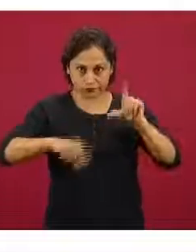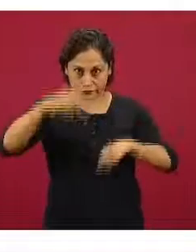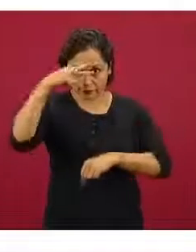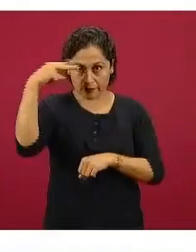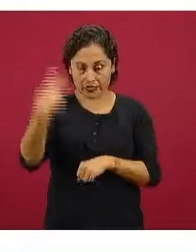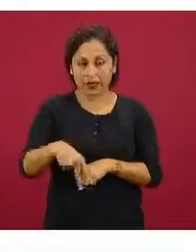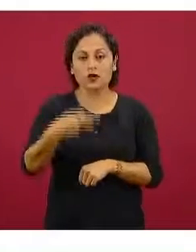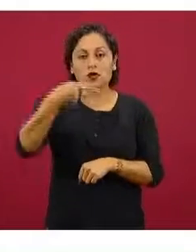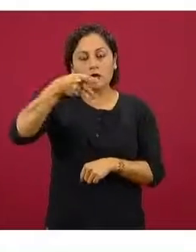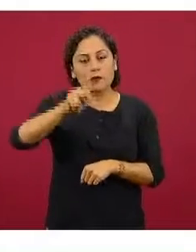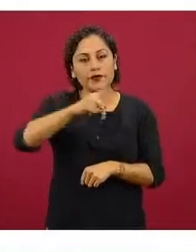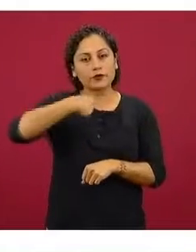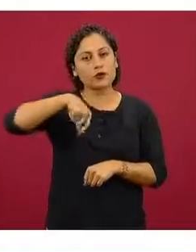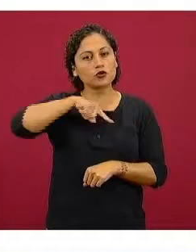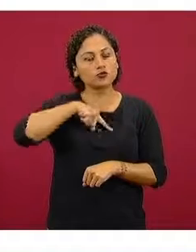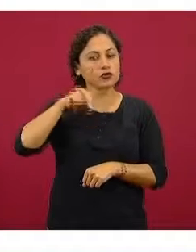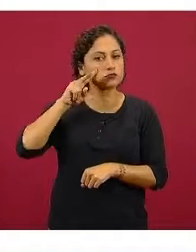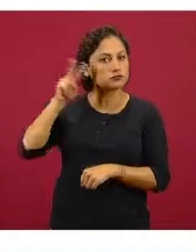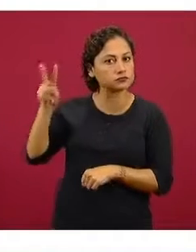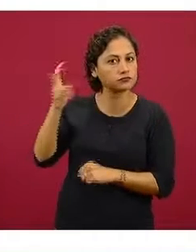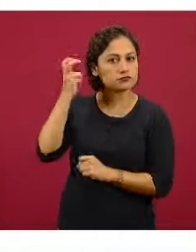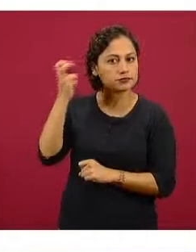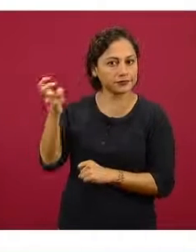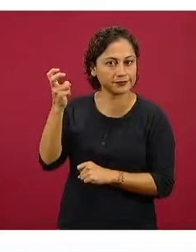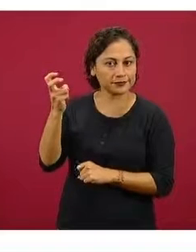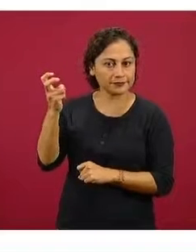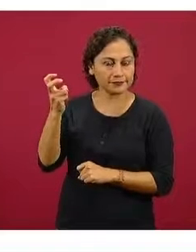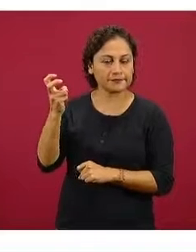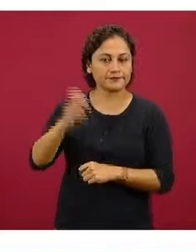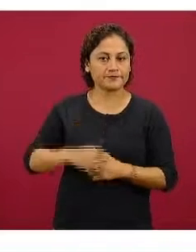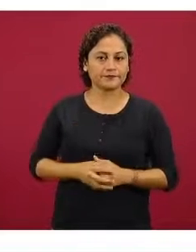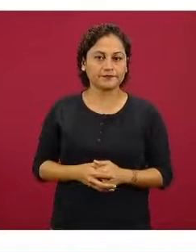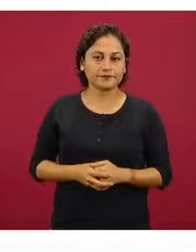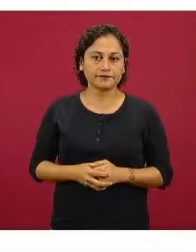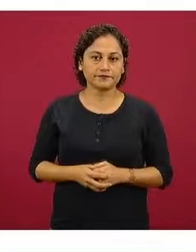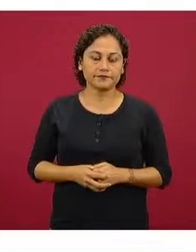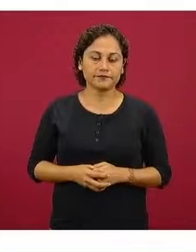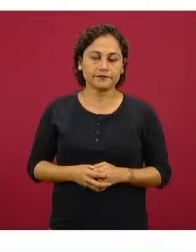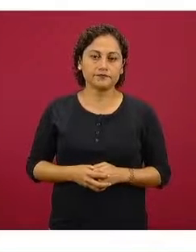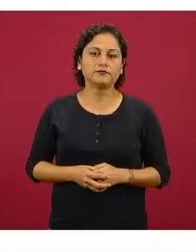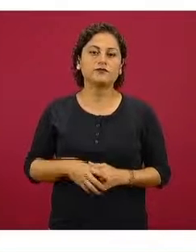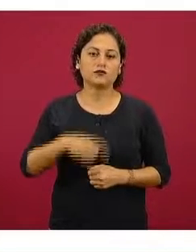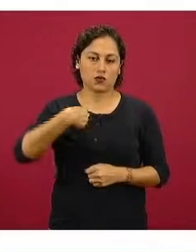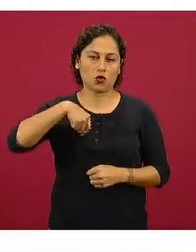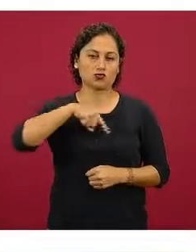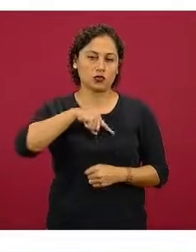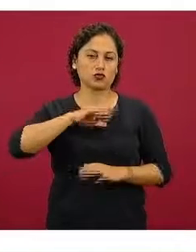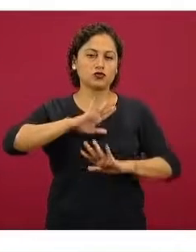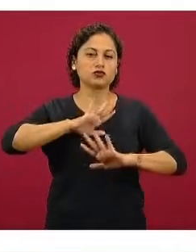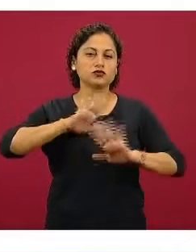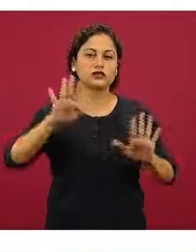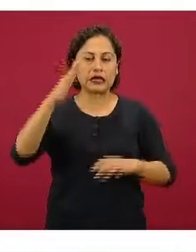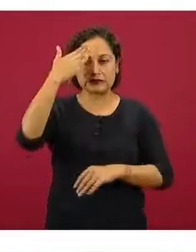básicos de los que partimos es esto que también lo hemos comentado sobre un acuerdo de un